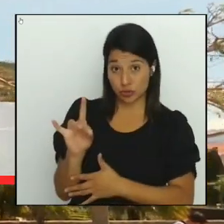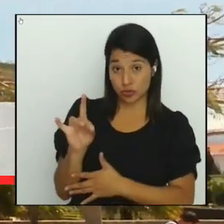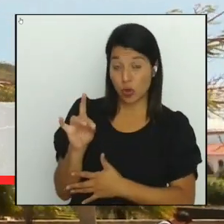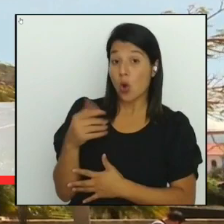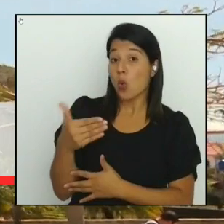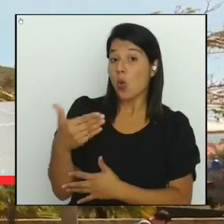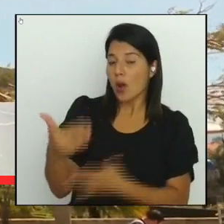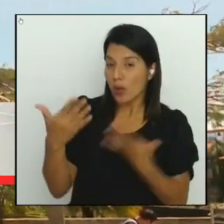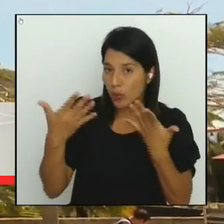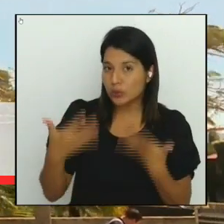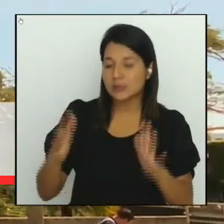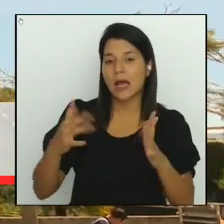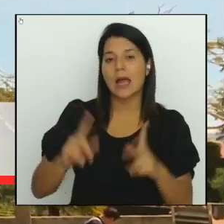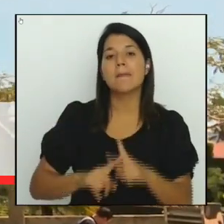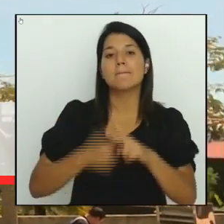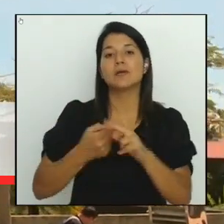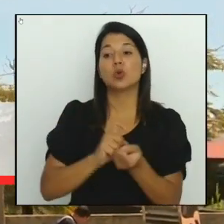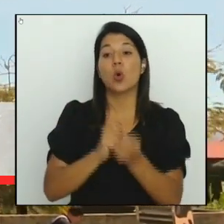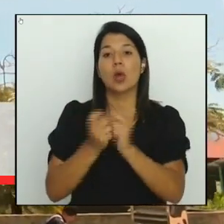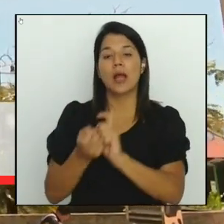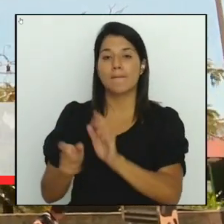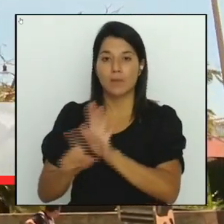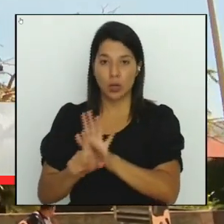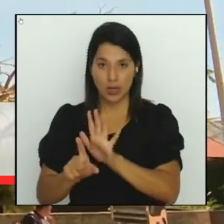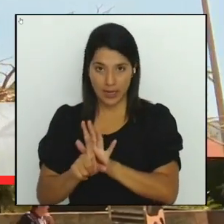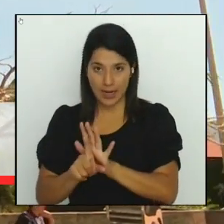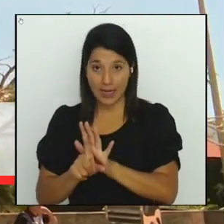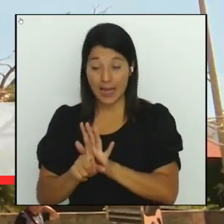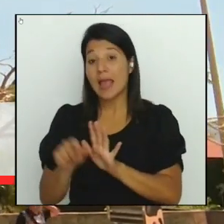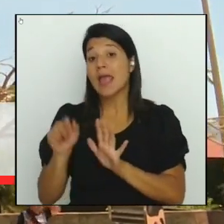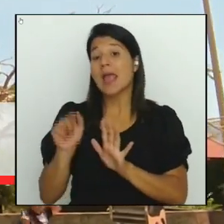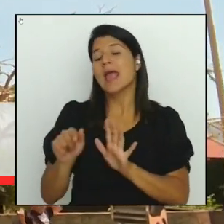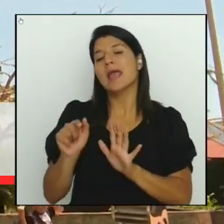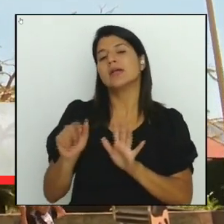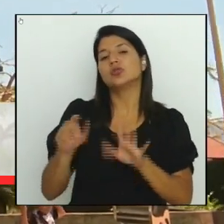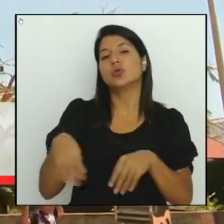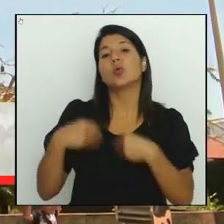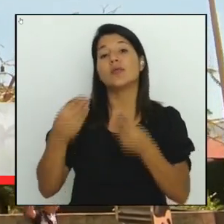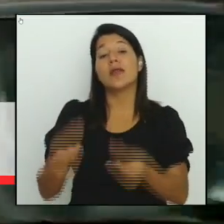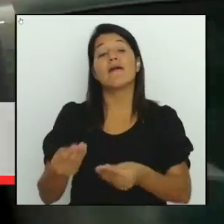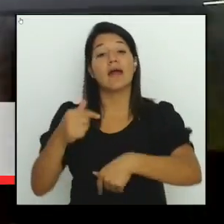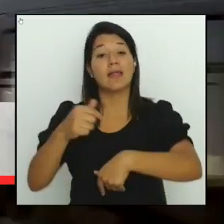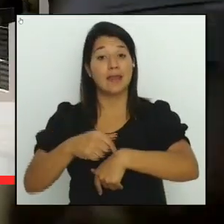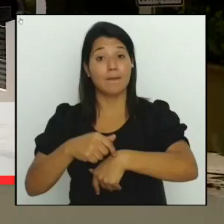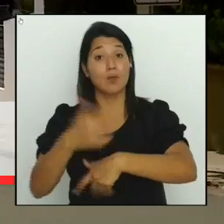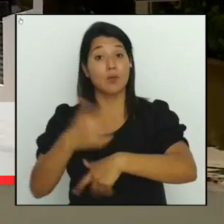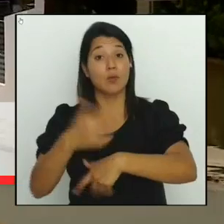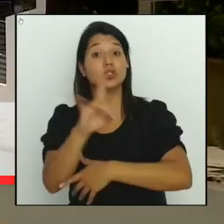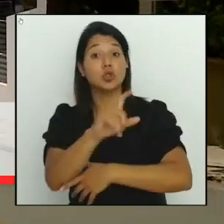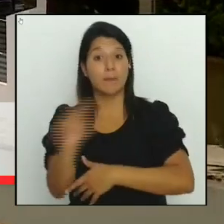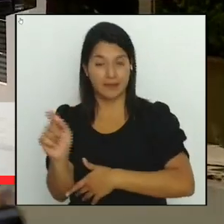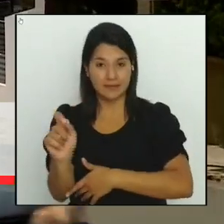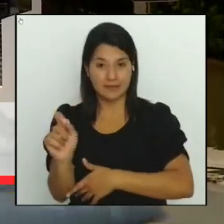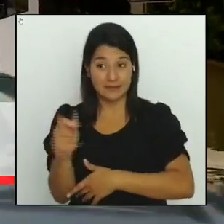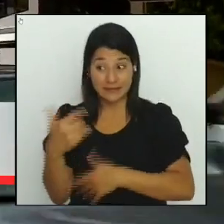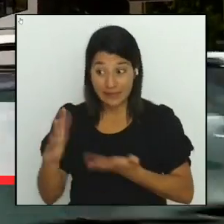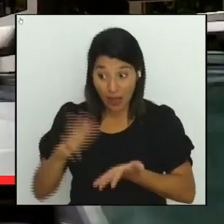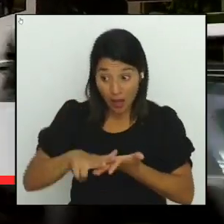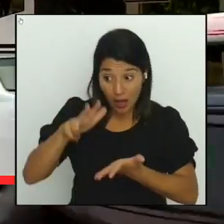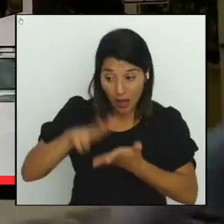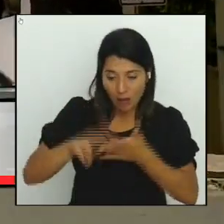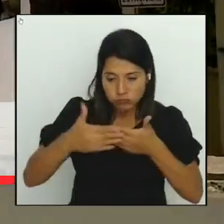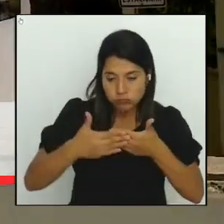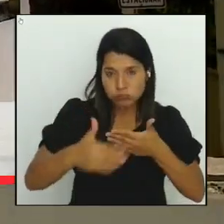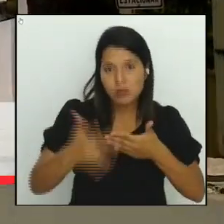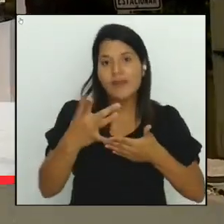las modificaciones legales, ese transitorio daba un plazo de 18 meses para conservar el derecho de jubilarse bajo las